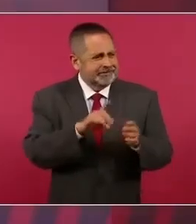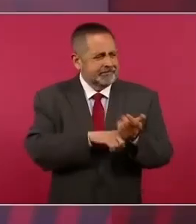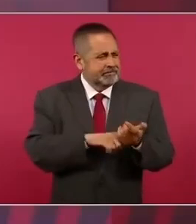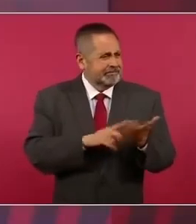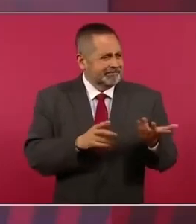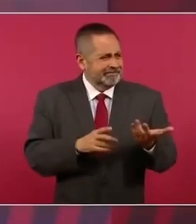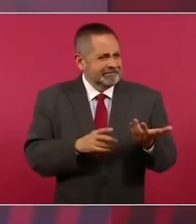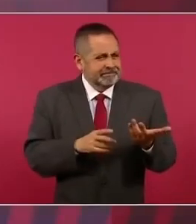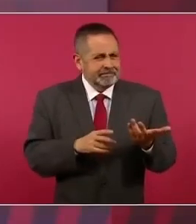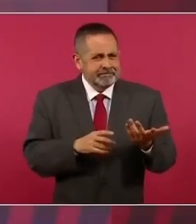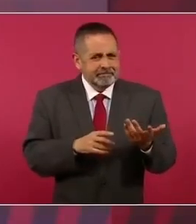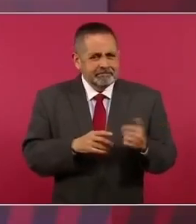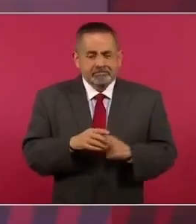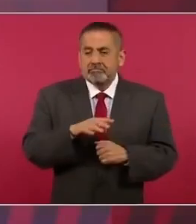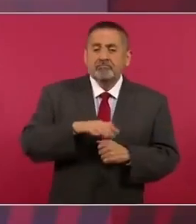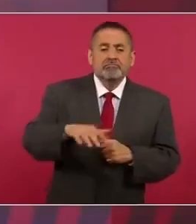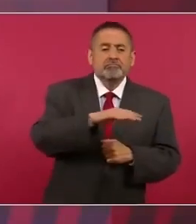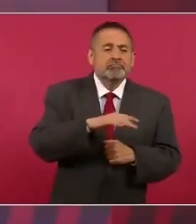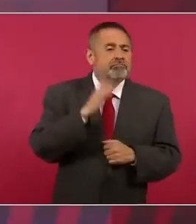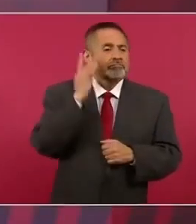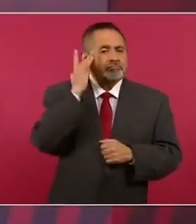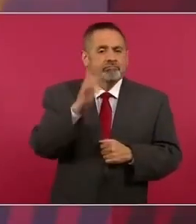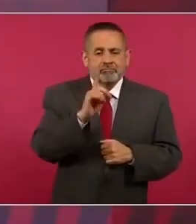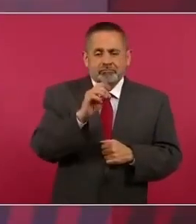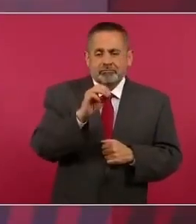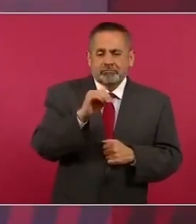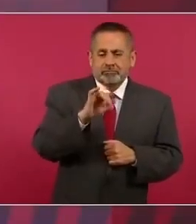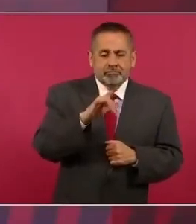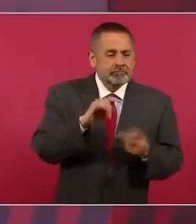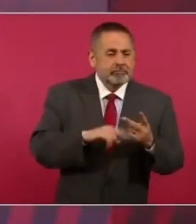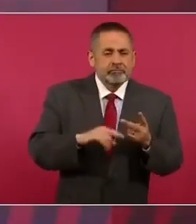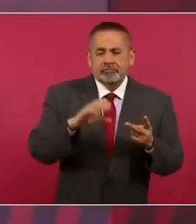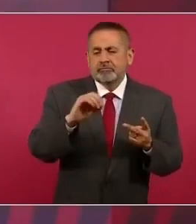Pedregal de Santo Domingo Copilco el Alto